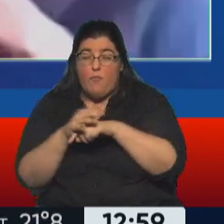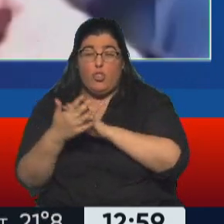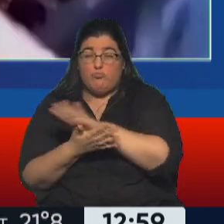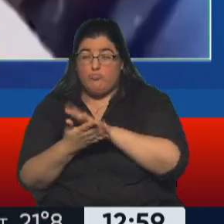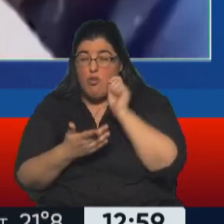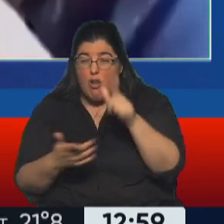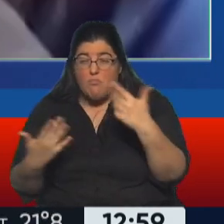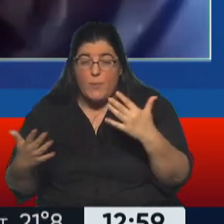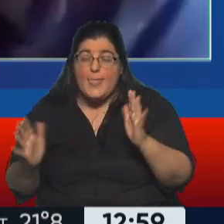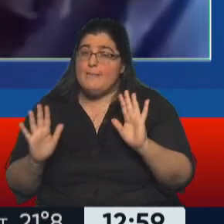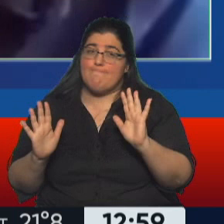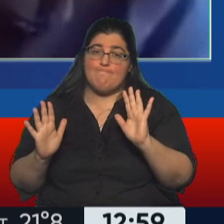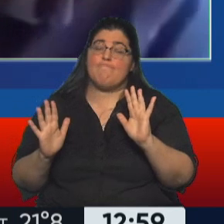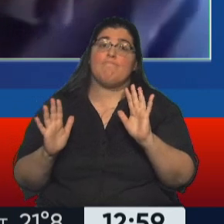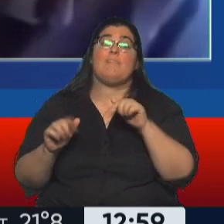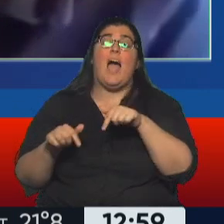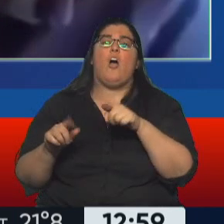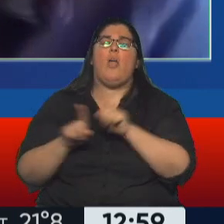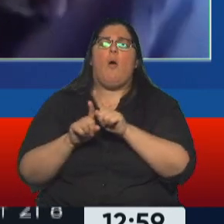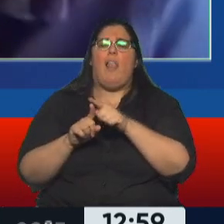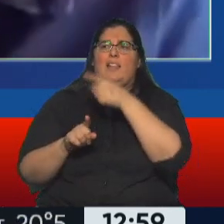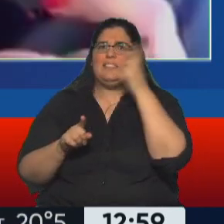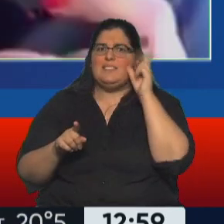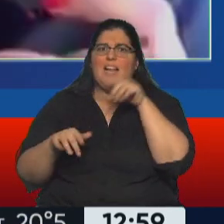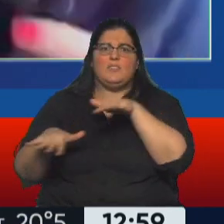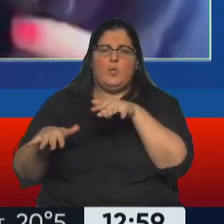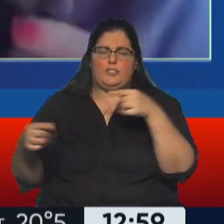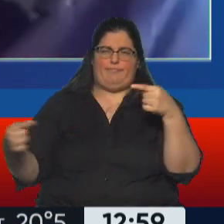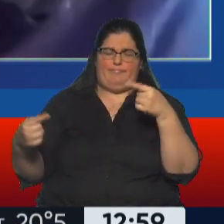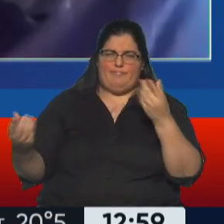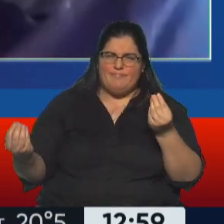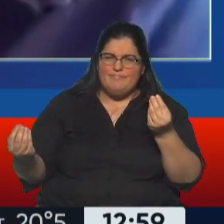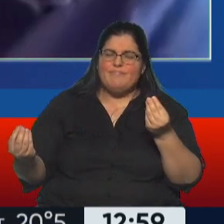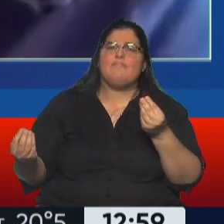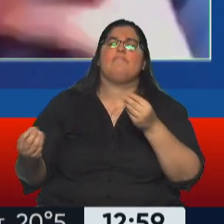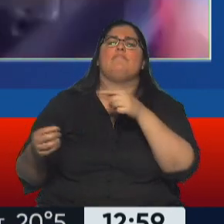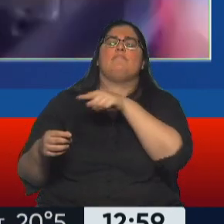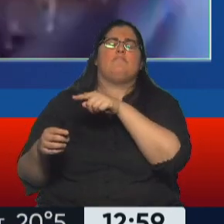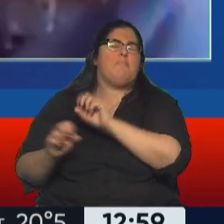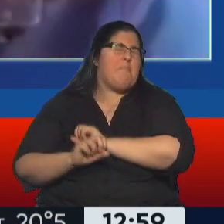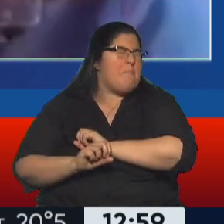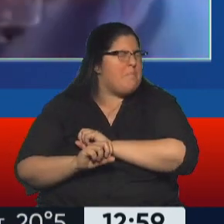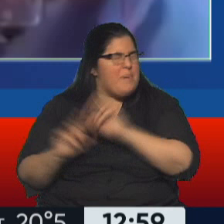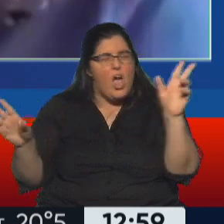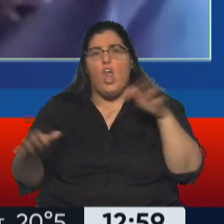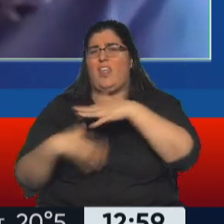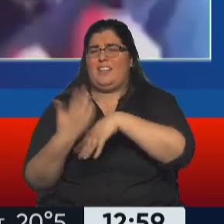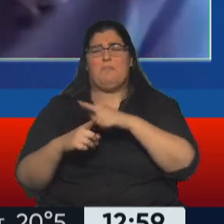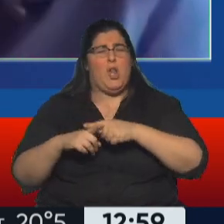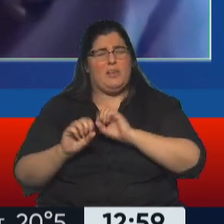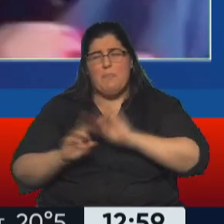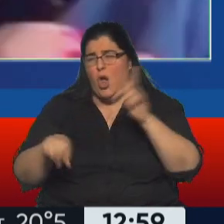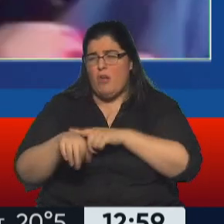paradoja que enfrenta ahora Chile es que está metido en una de sus peores crisis políticas, con partidos